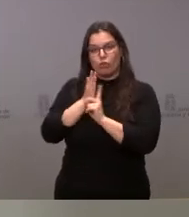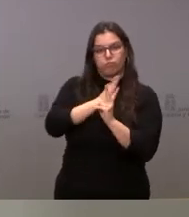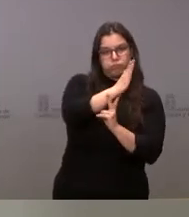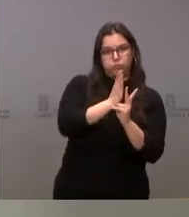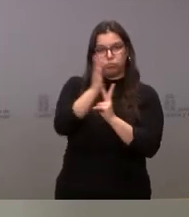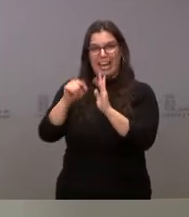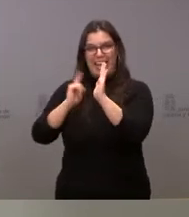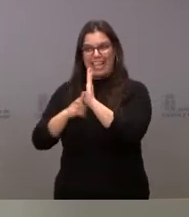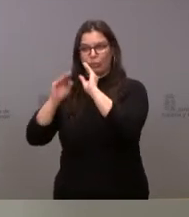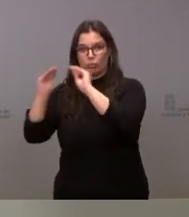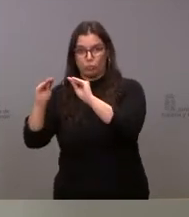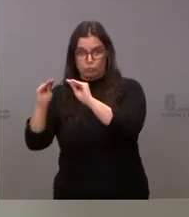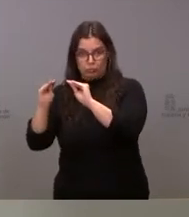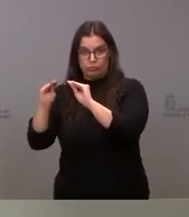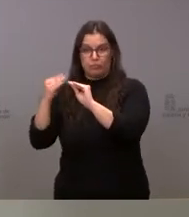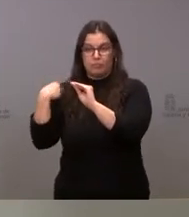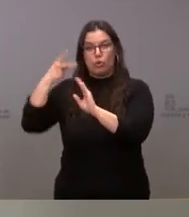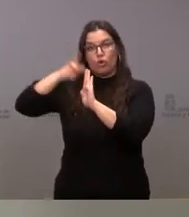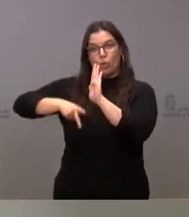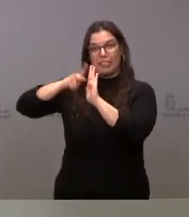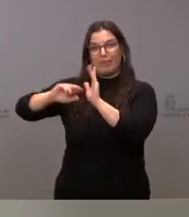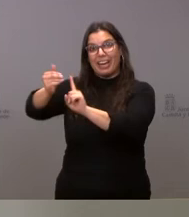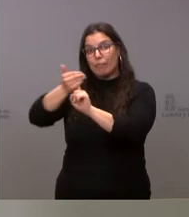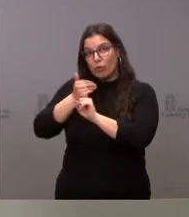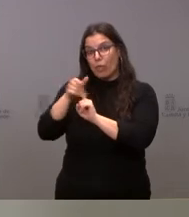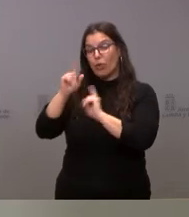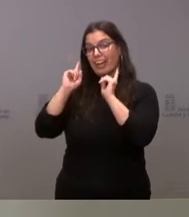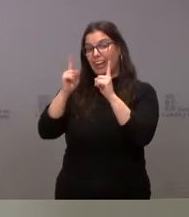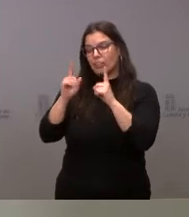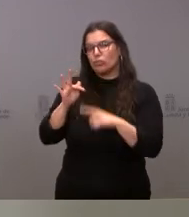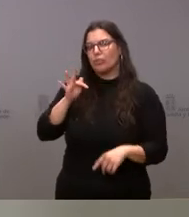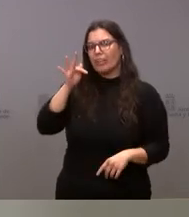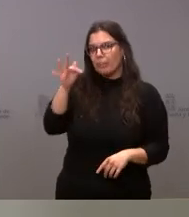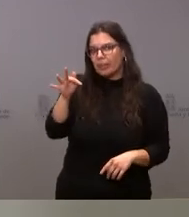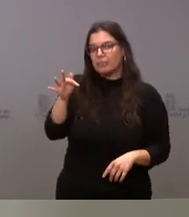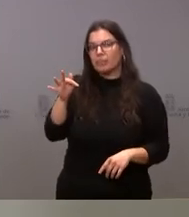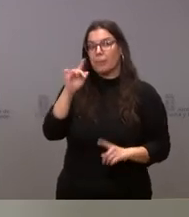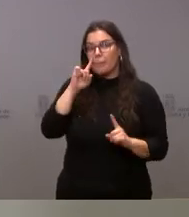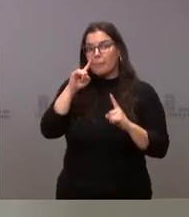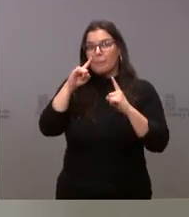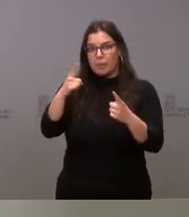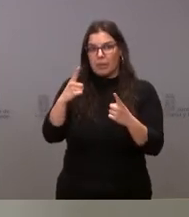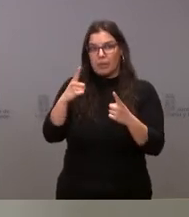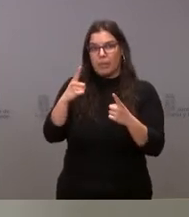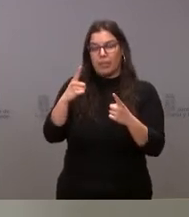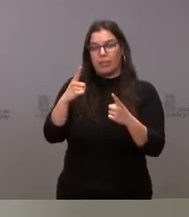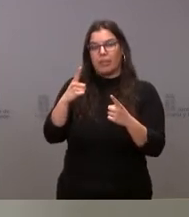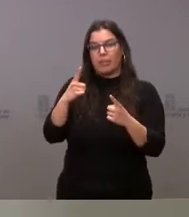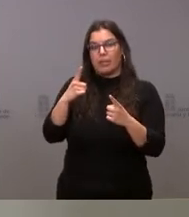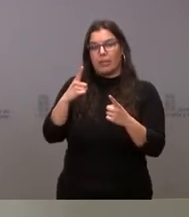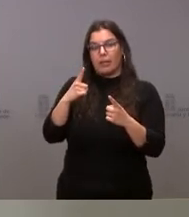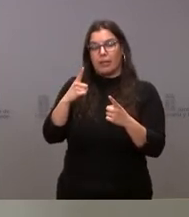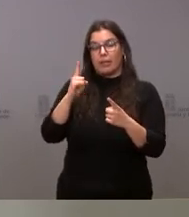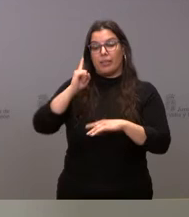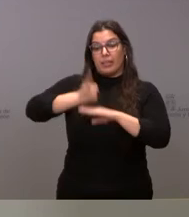legislativa que es lo que está establecido por la normativa de refugiados, que en este caso, además, por primera vez va a ser de aplicación la